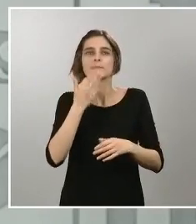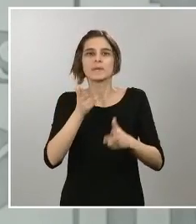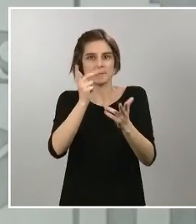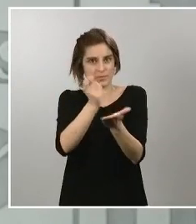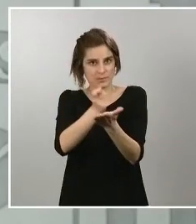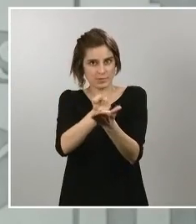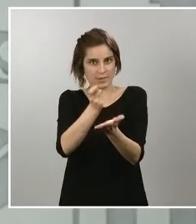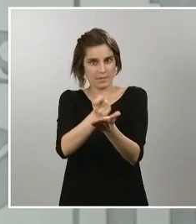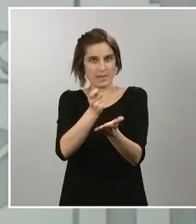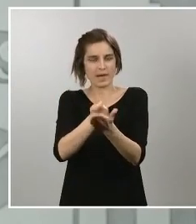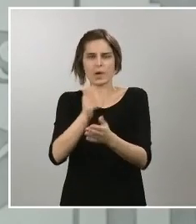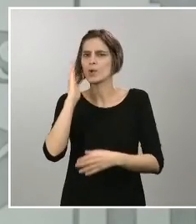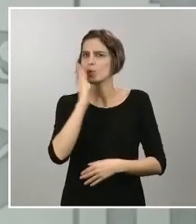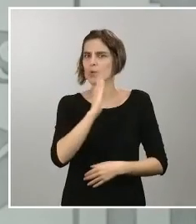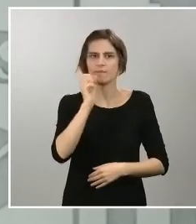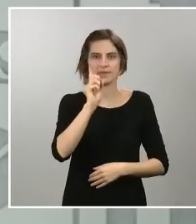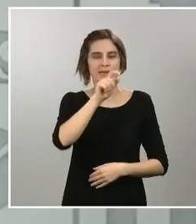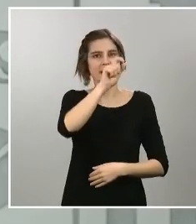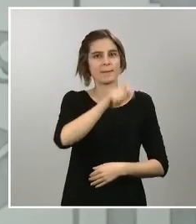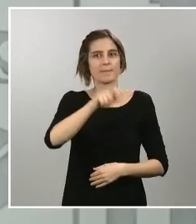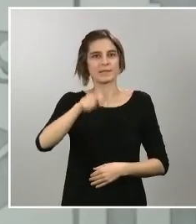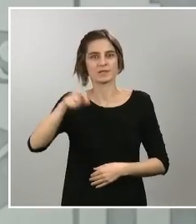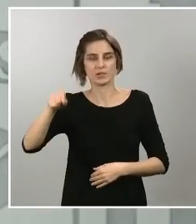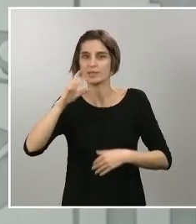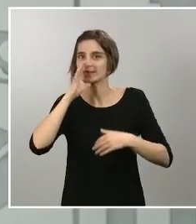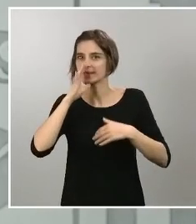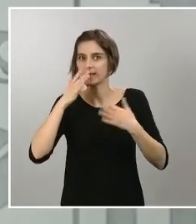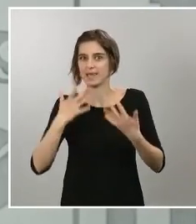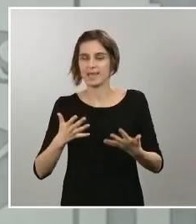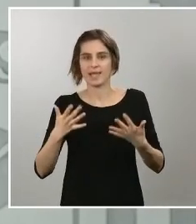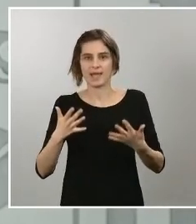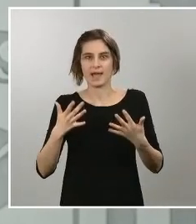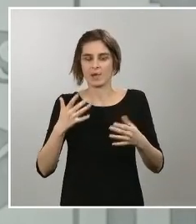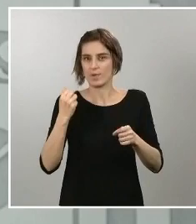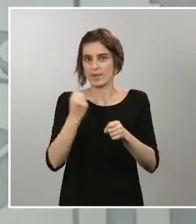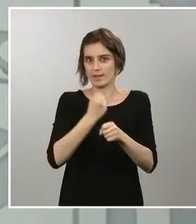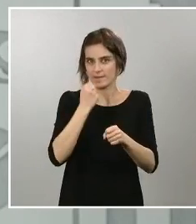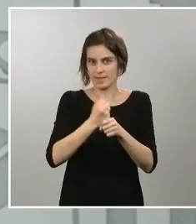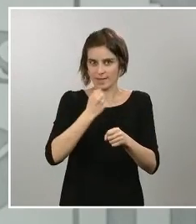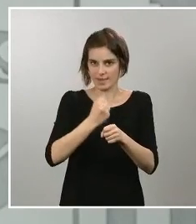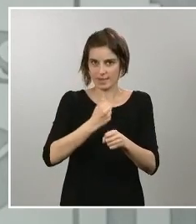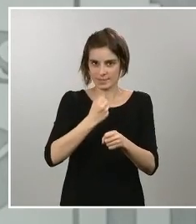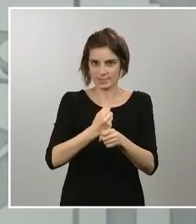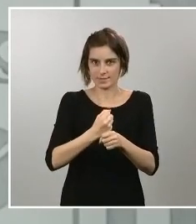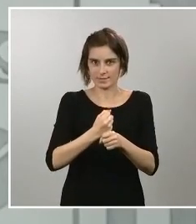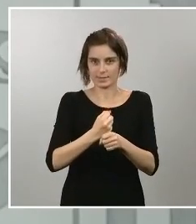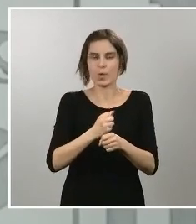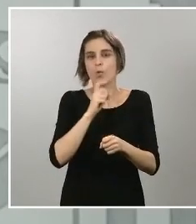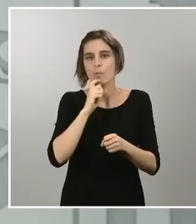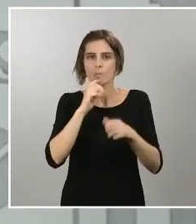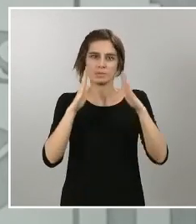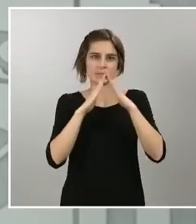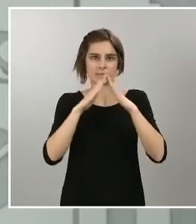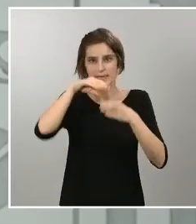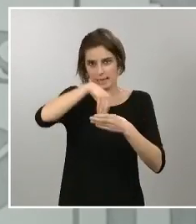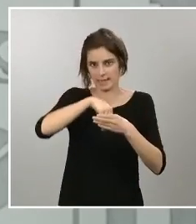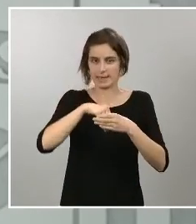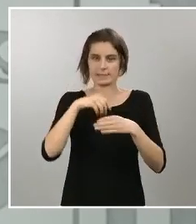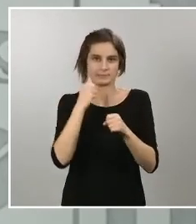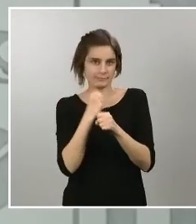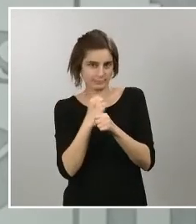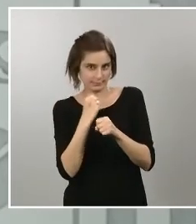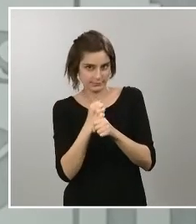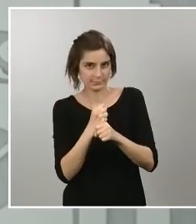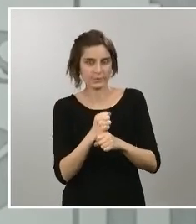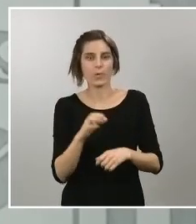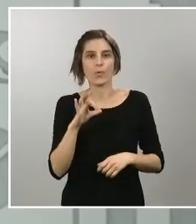personas que se encuentran en este momento desarrollando su actividad mediante el teletrabajo, a las personas que están incorporadas o